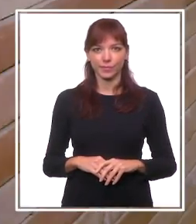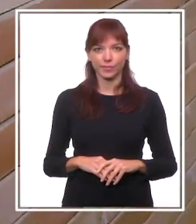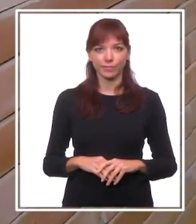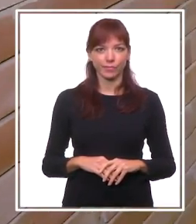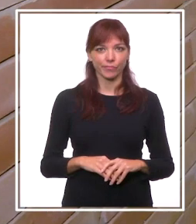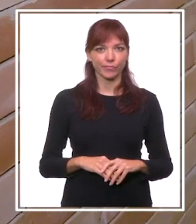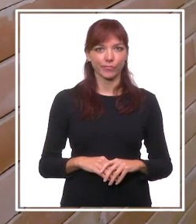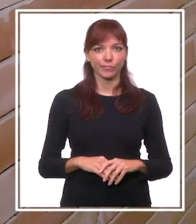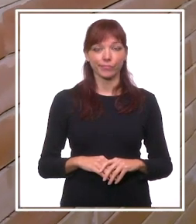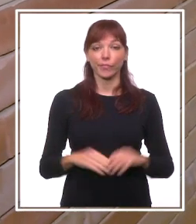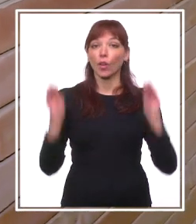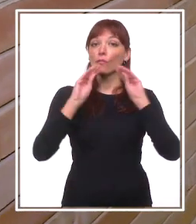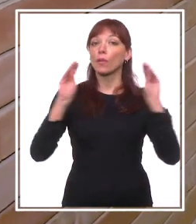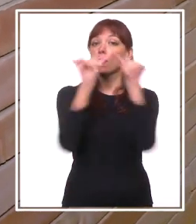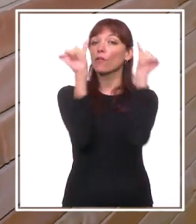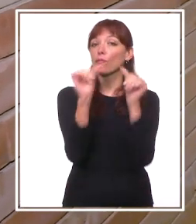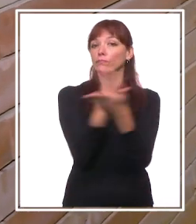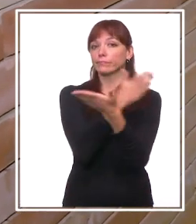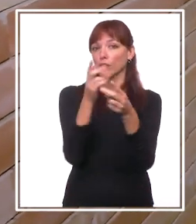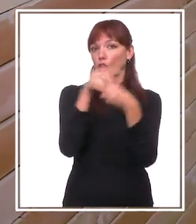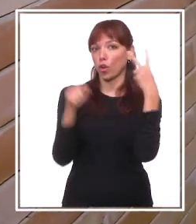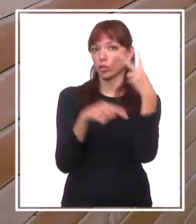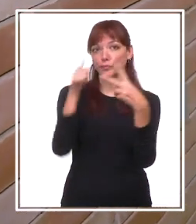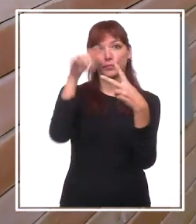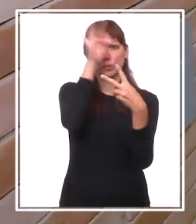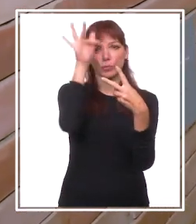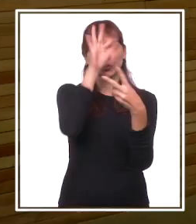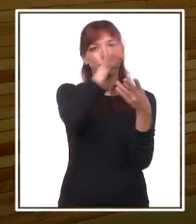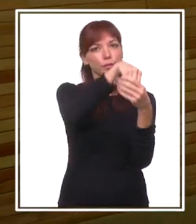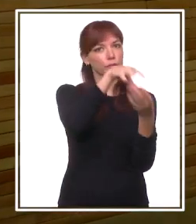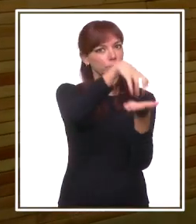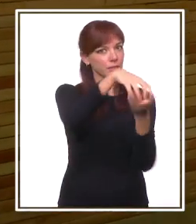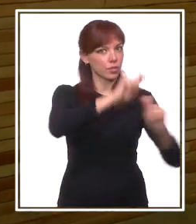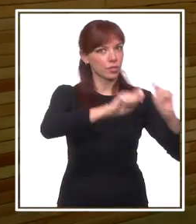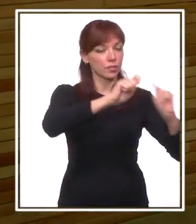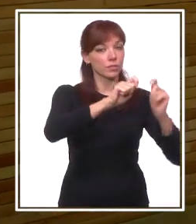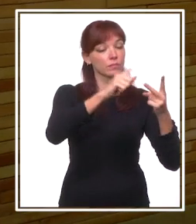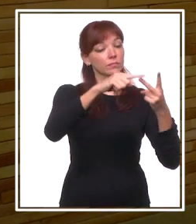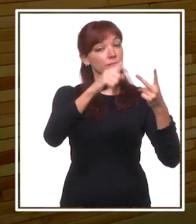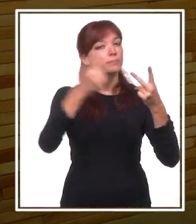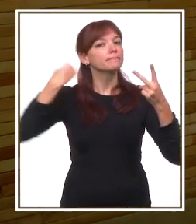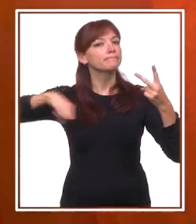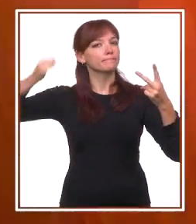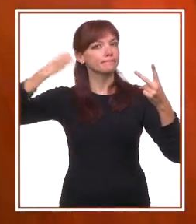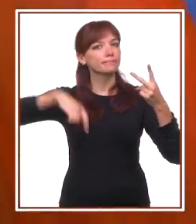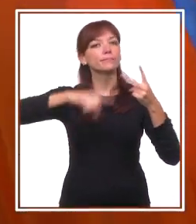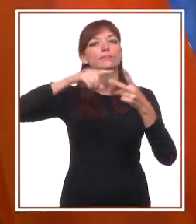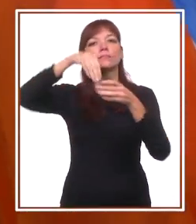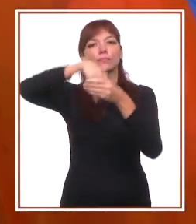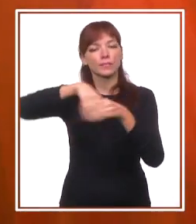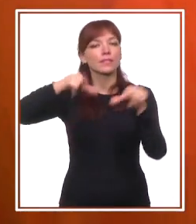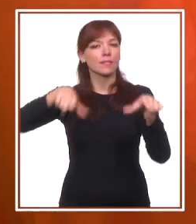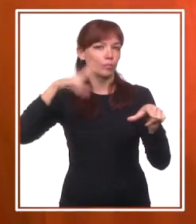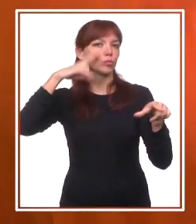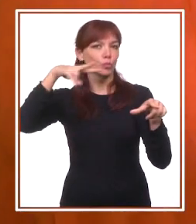La formación se divide en dos partes, una teórica que reciben en su centro y otra de carácter más práctico que tiene lugar en las propias